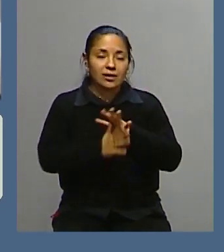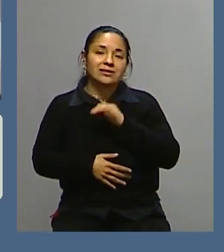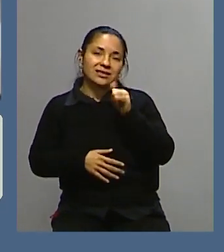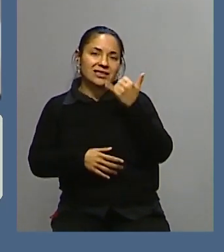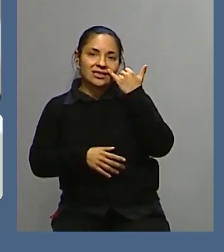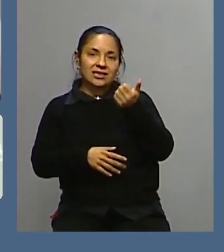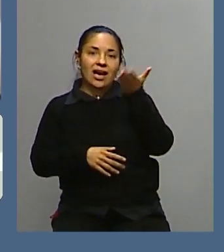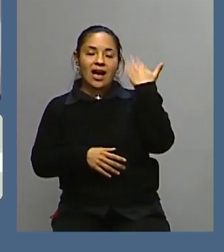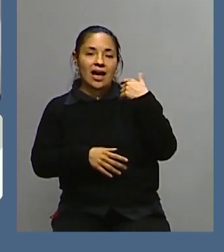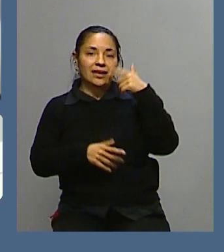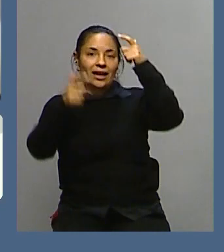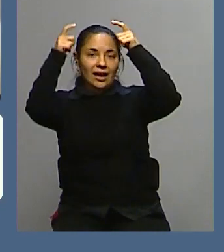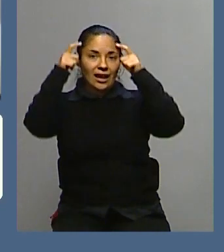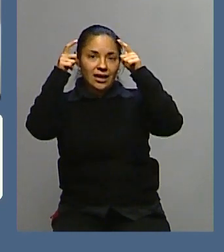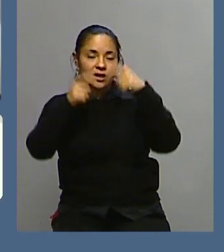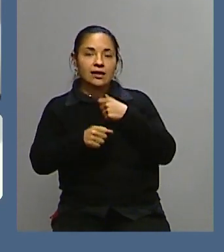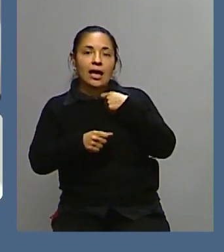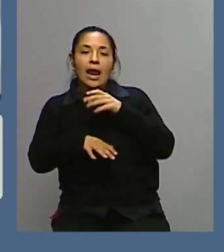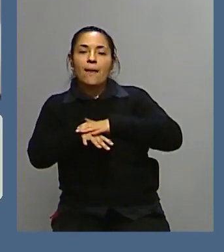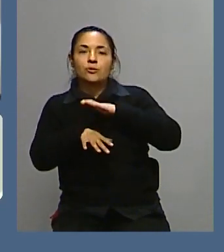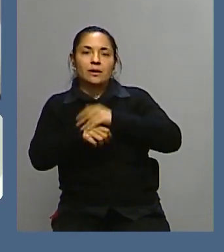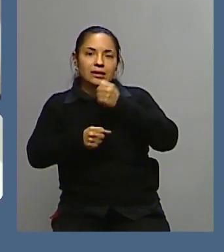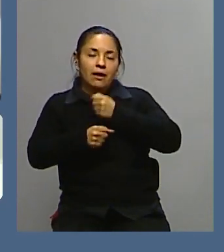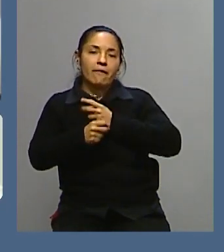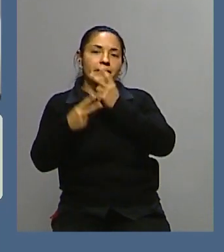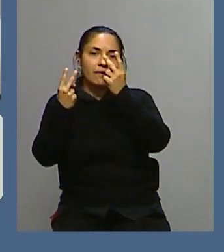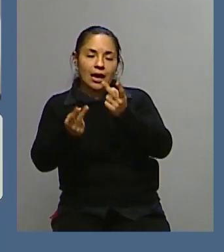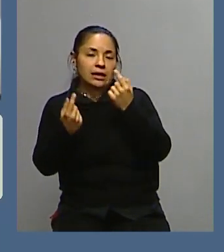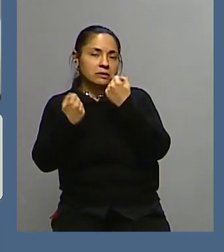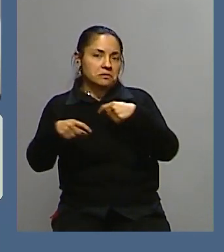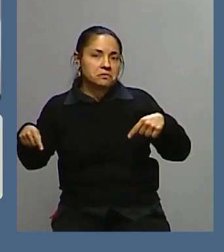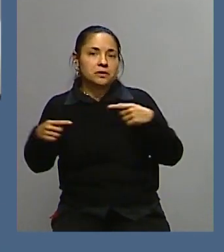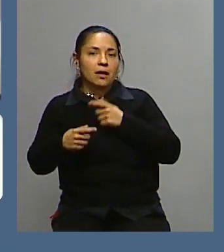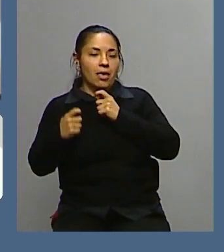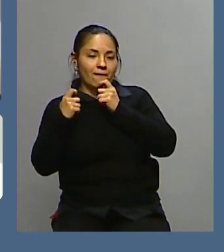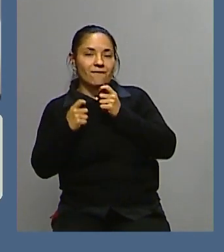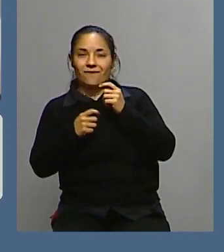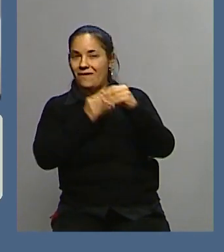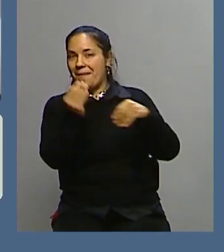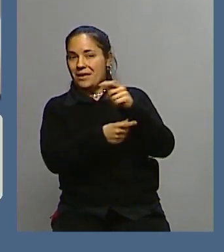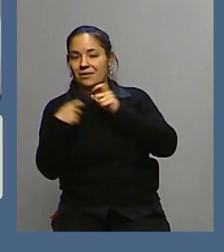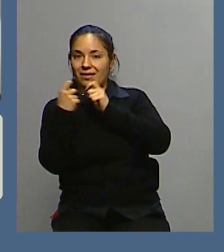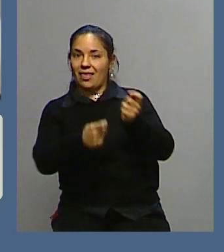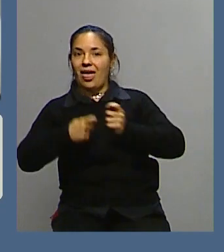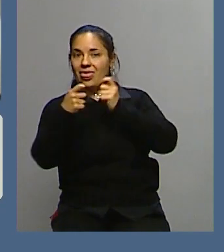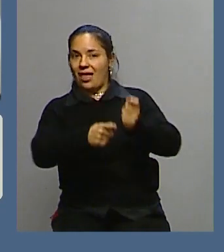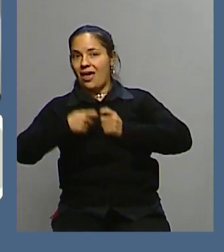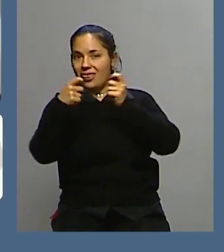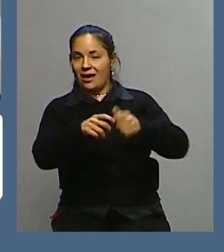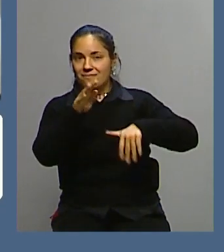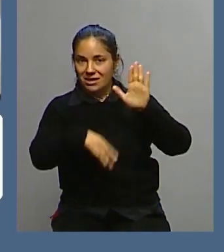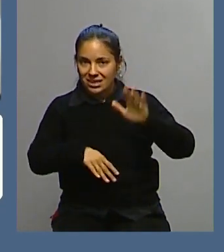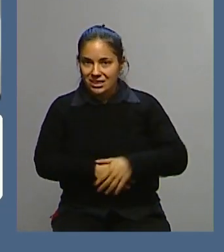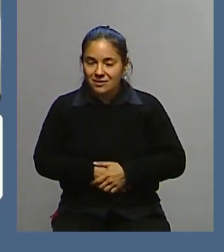delegar muchas de sus responsabilidades, de sus viajes, de sus tareas en el resto de la familia, seguramente